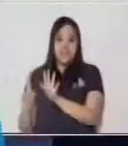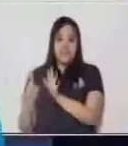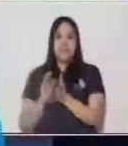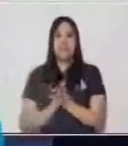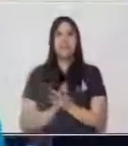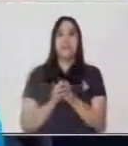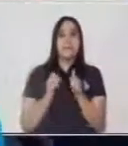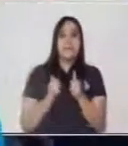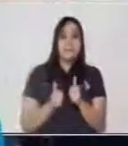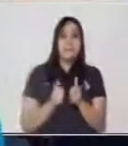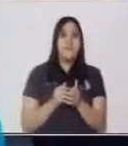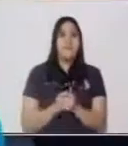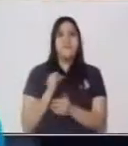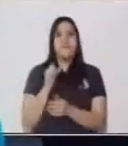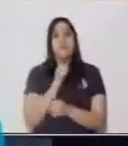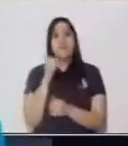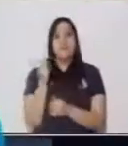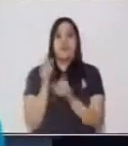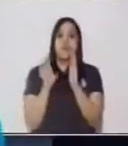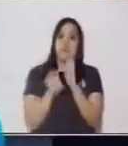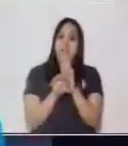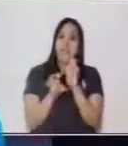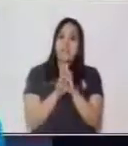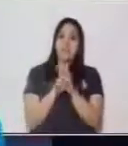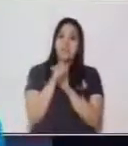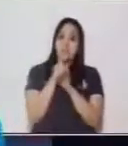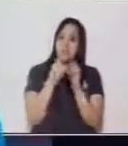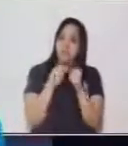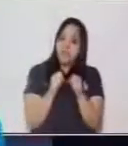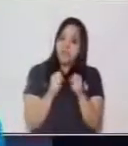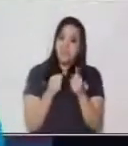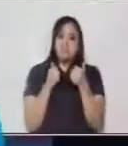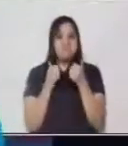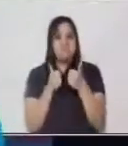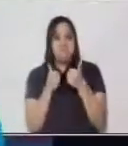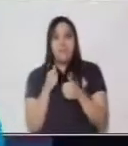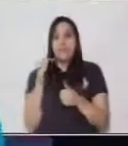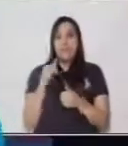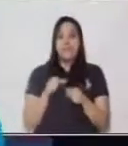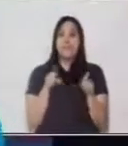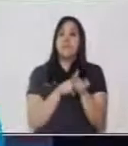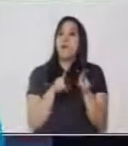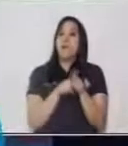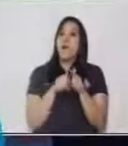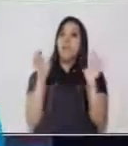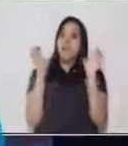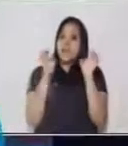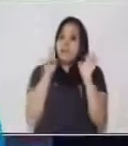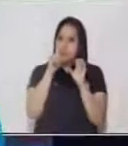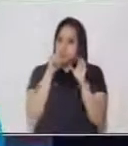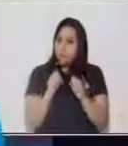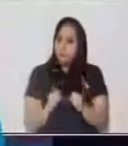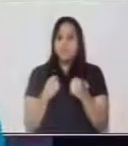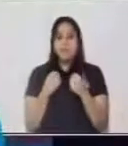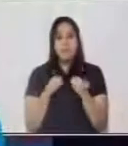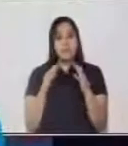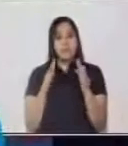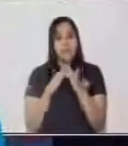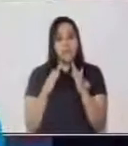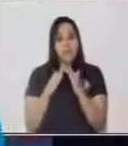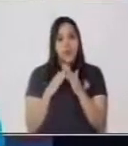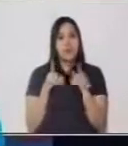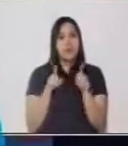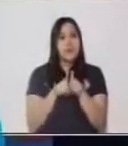Vamos con un ejemplo más. Lo estás haciendo muy bien y estos mismos ejercicios tú los puedes realizar en casa,